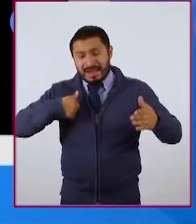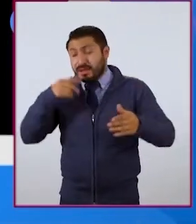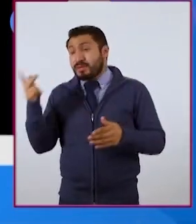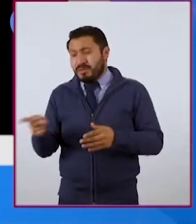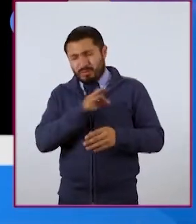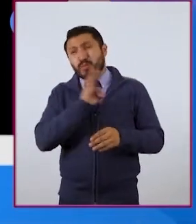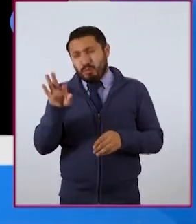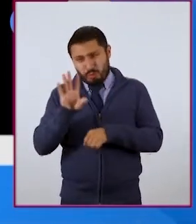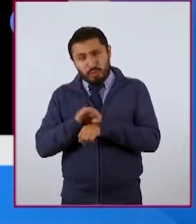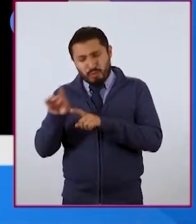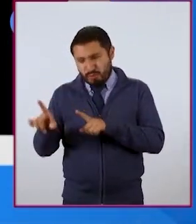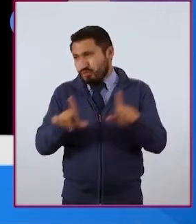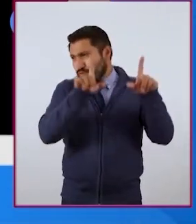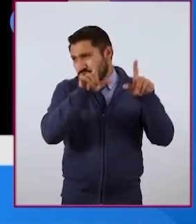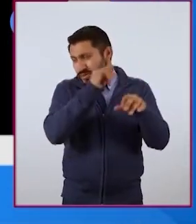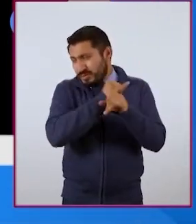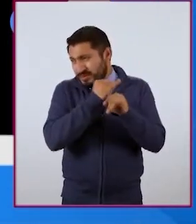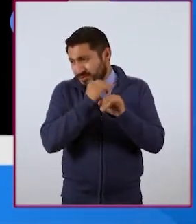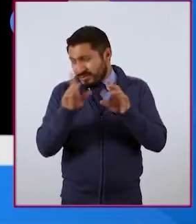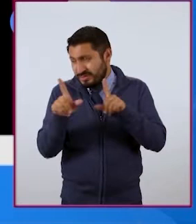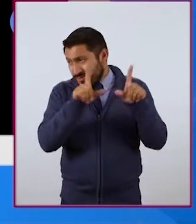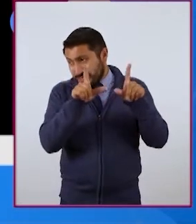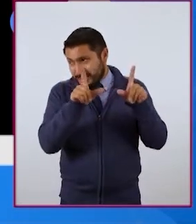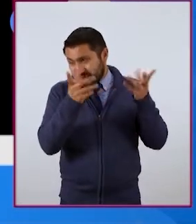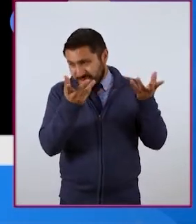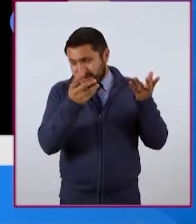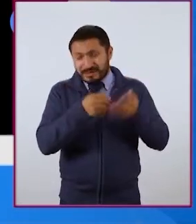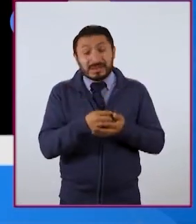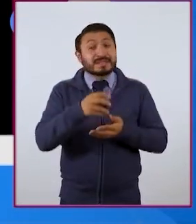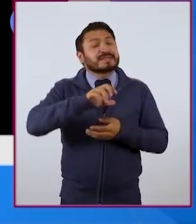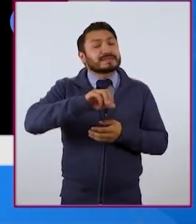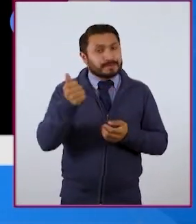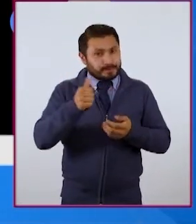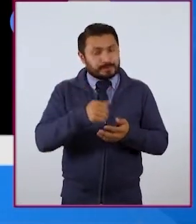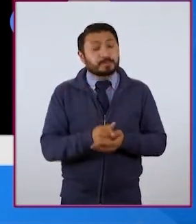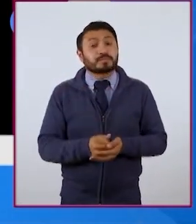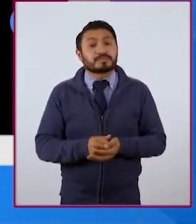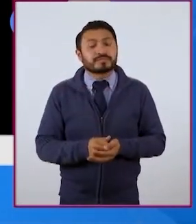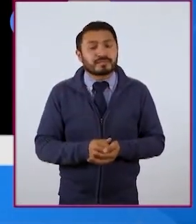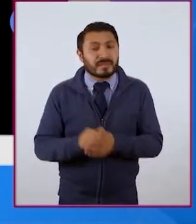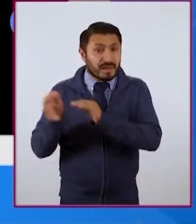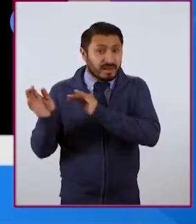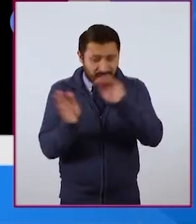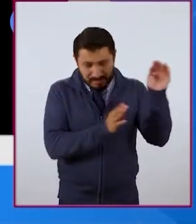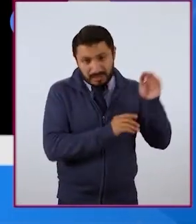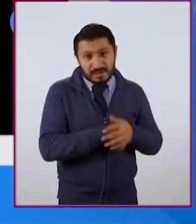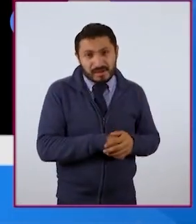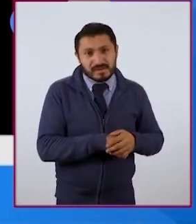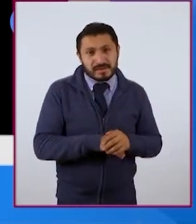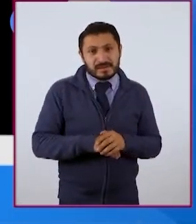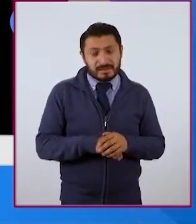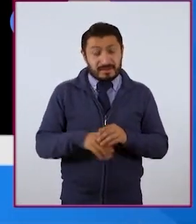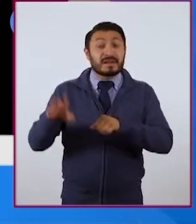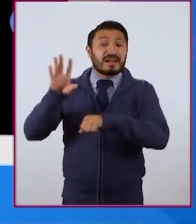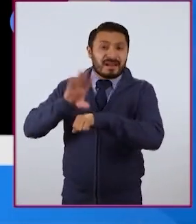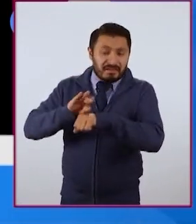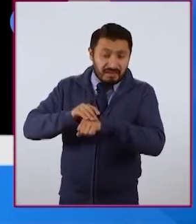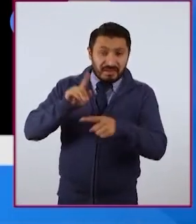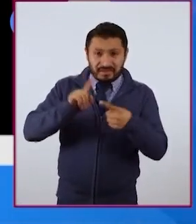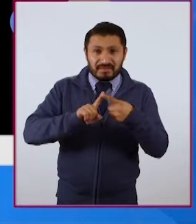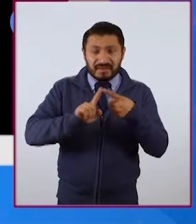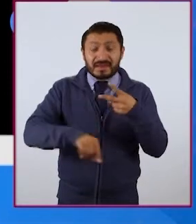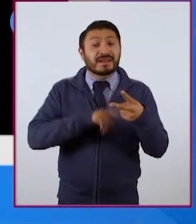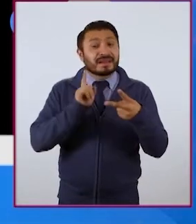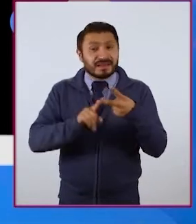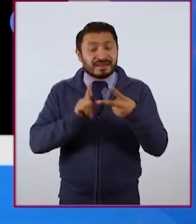Si puedo subir esa fotografía a las redes sociales. Lo otro también, otra consideración, es no solo el consentimiento, sino también